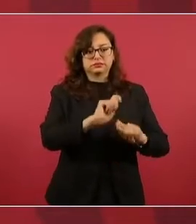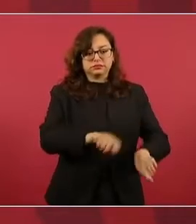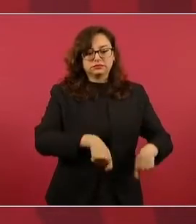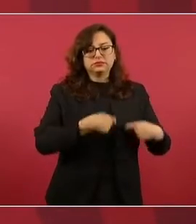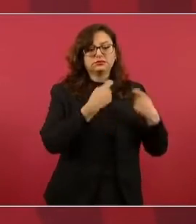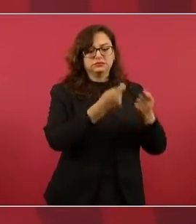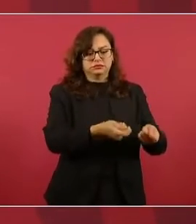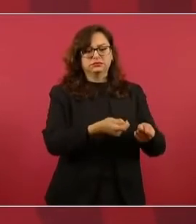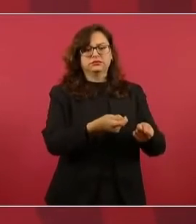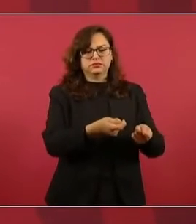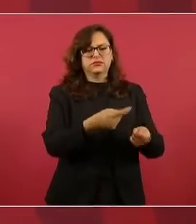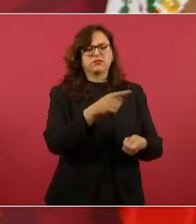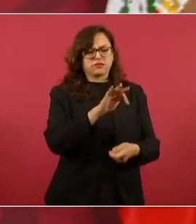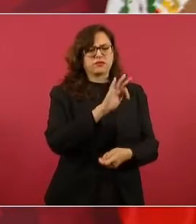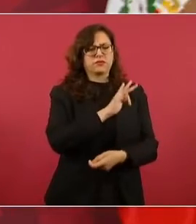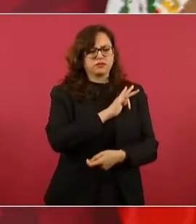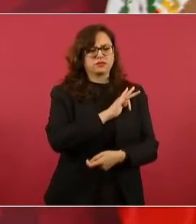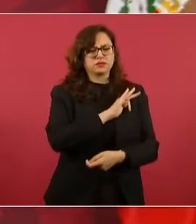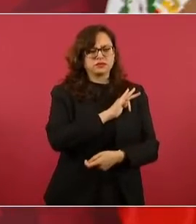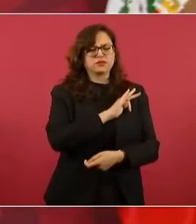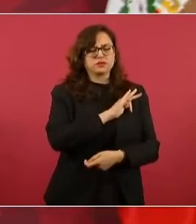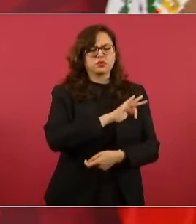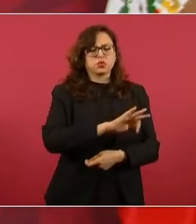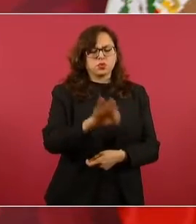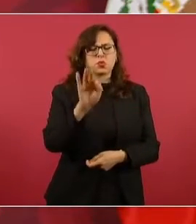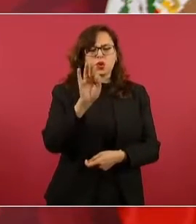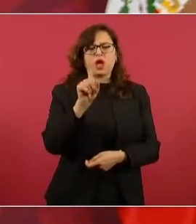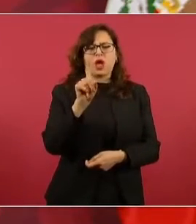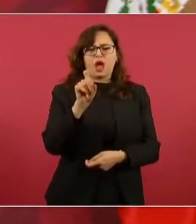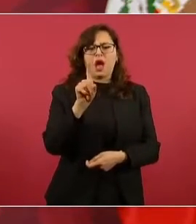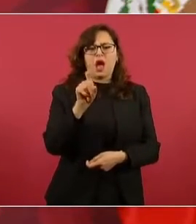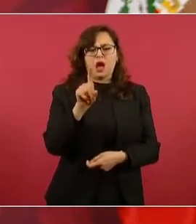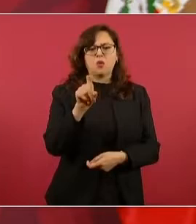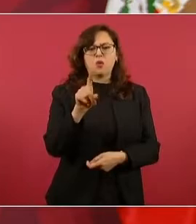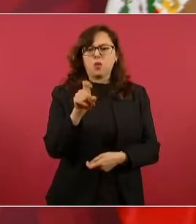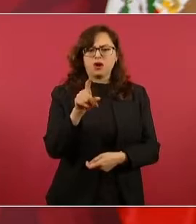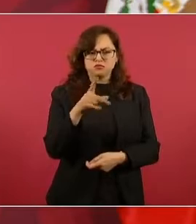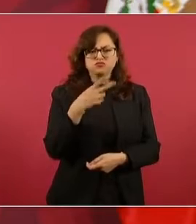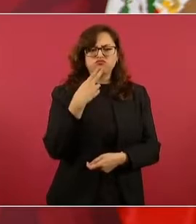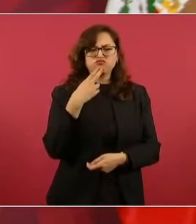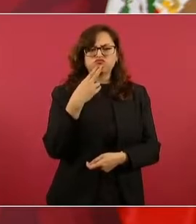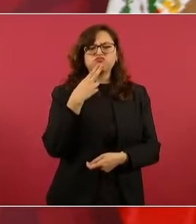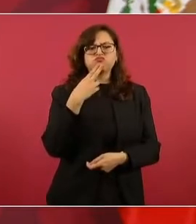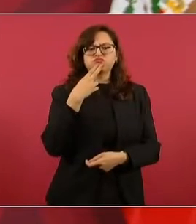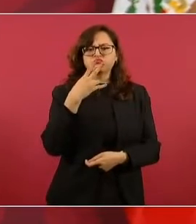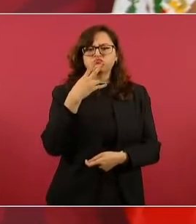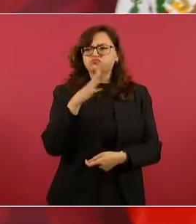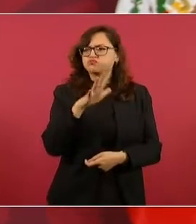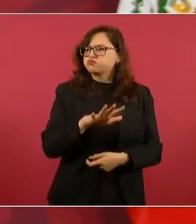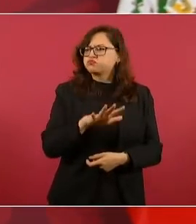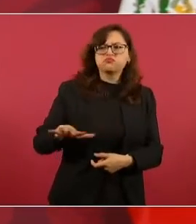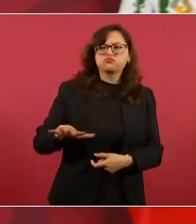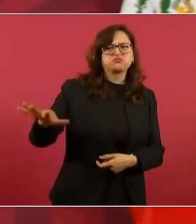para la utilización del agua de uso doméstico, Mexicali